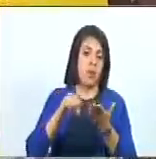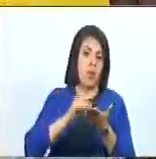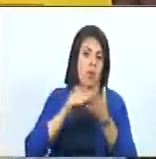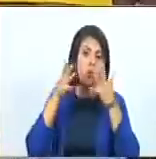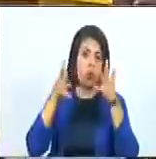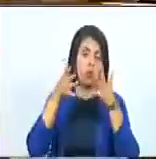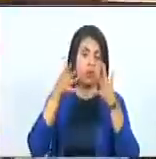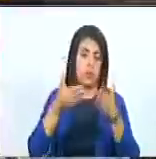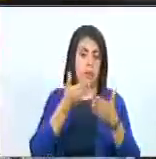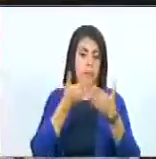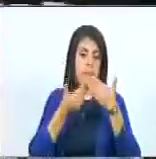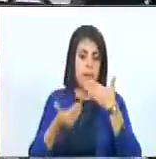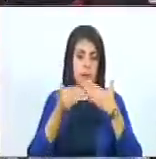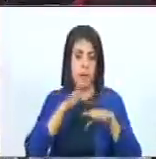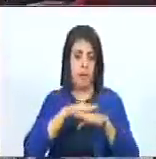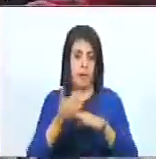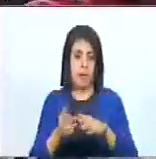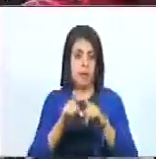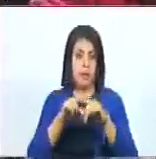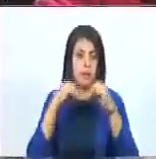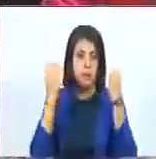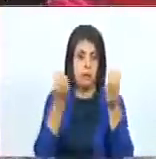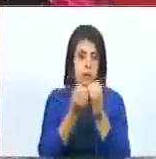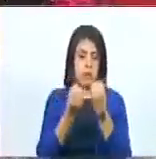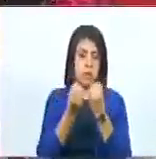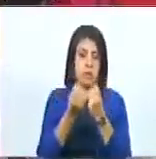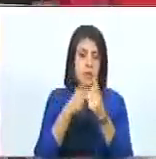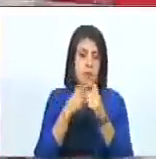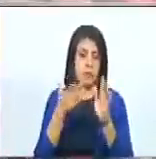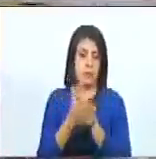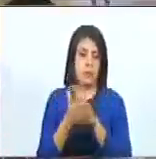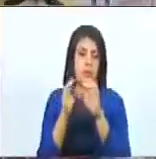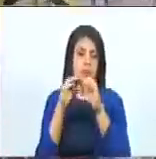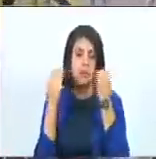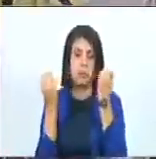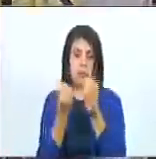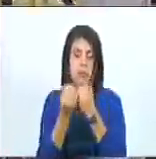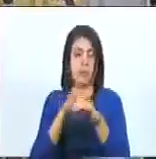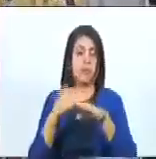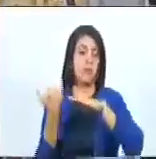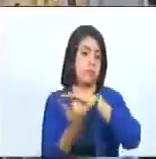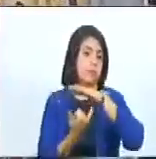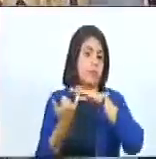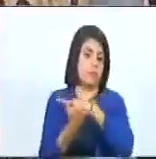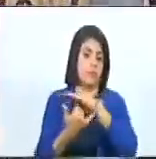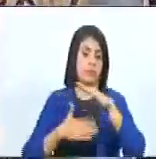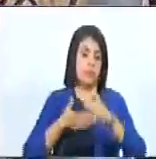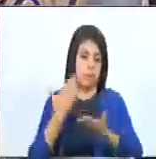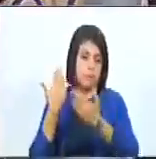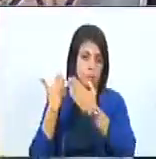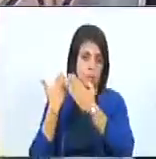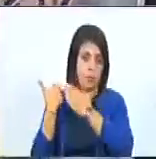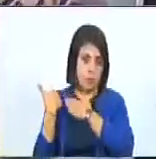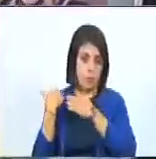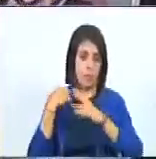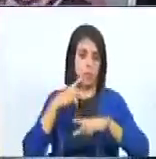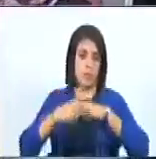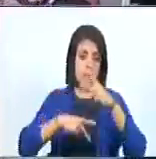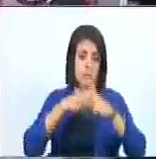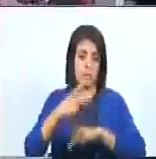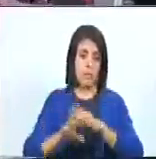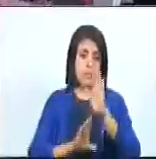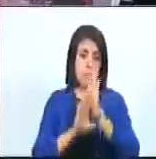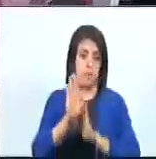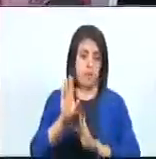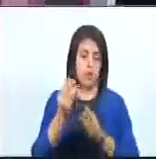o petición directamente ante los órganos, entes, organizaciones e instancias competentes y se desarrollará de la